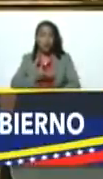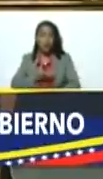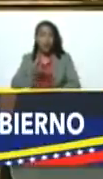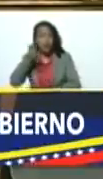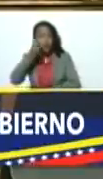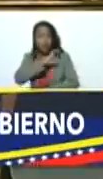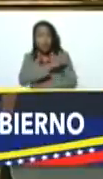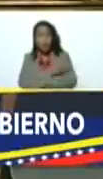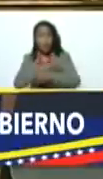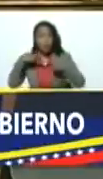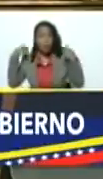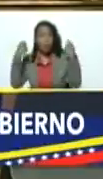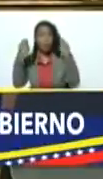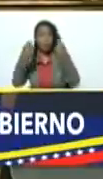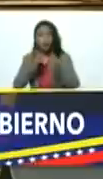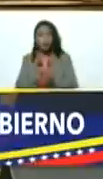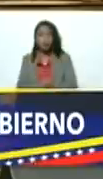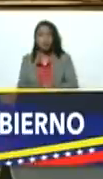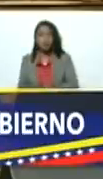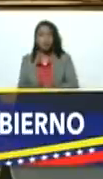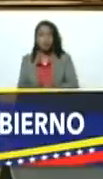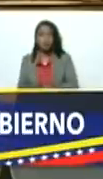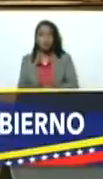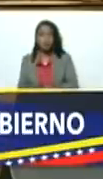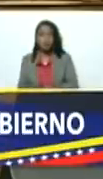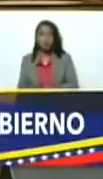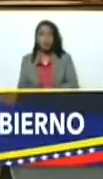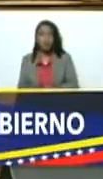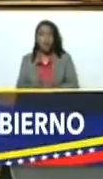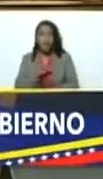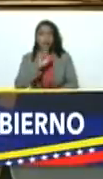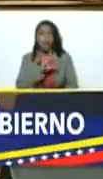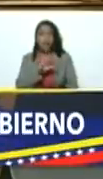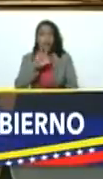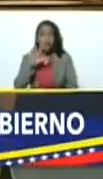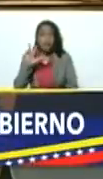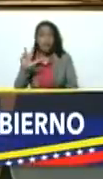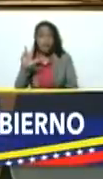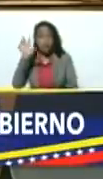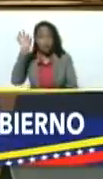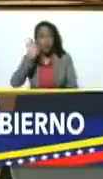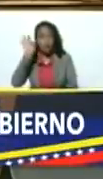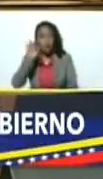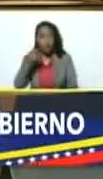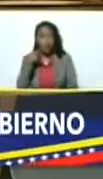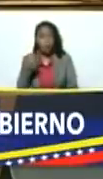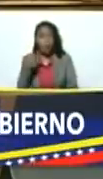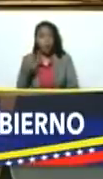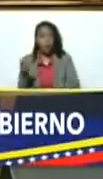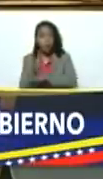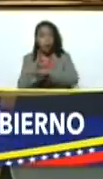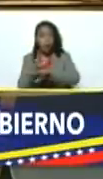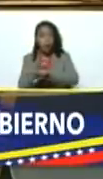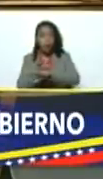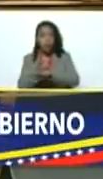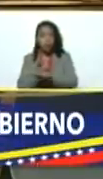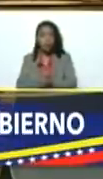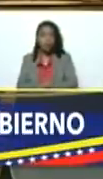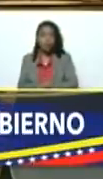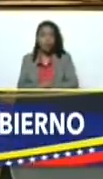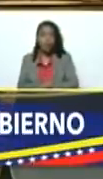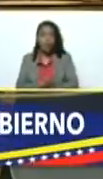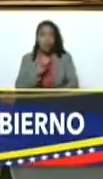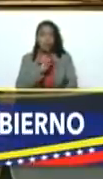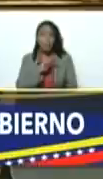el poder popular el 33% de la inversión para las gobernaciones el